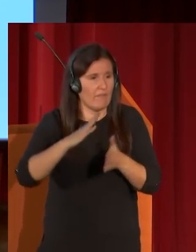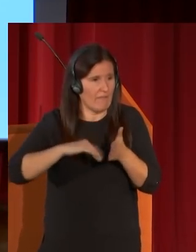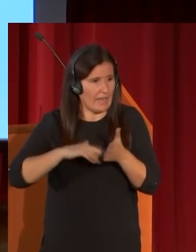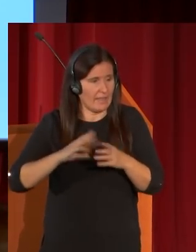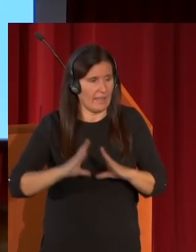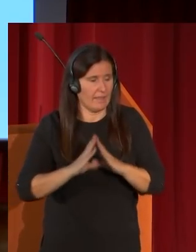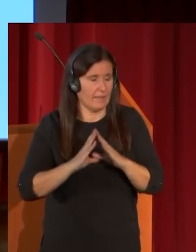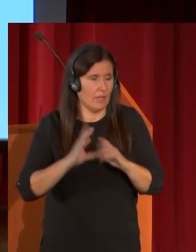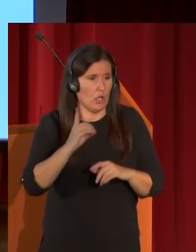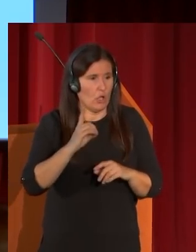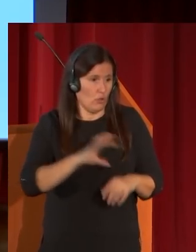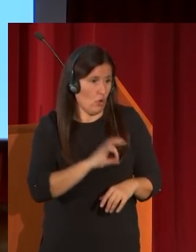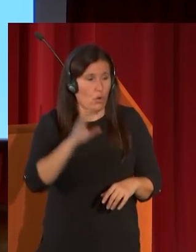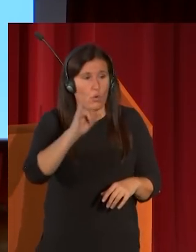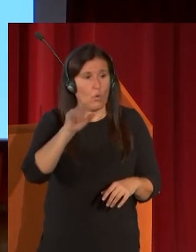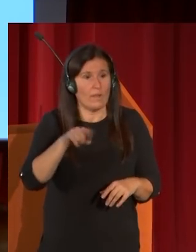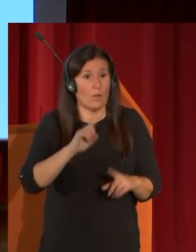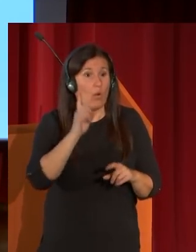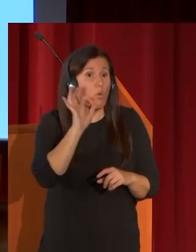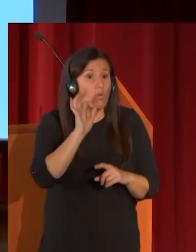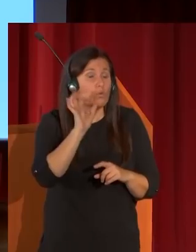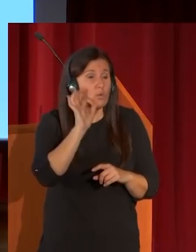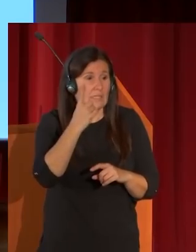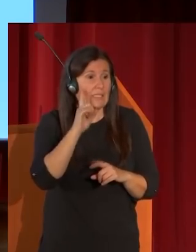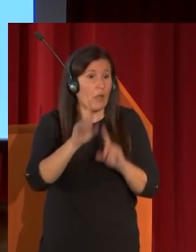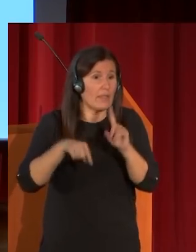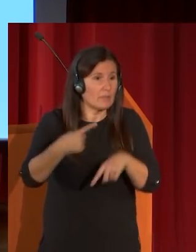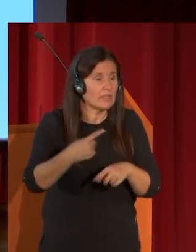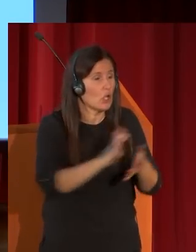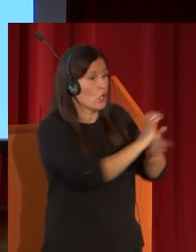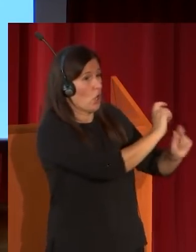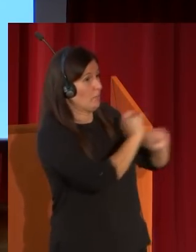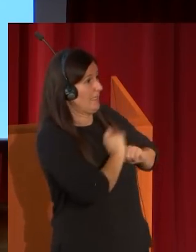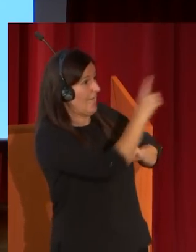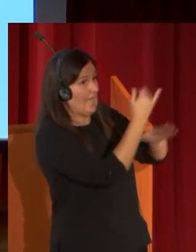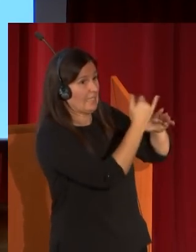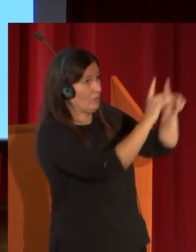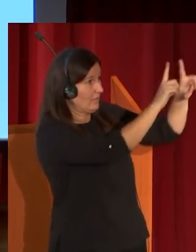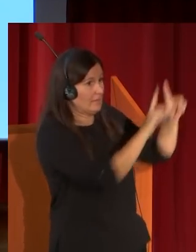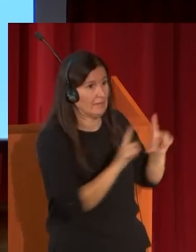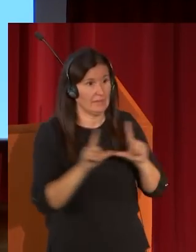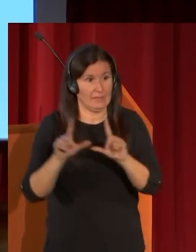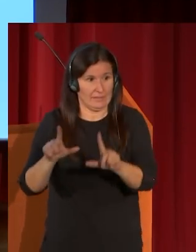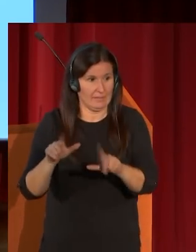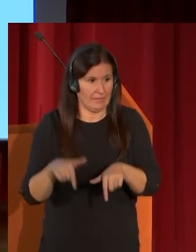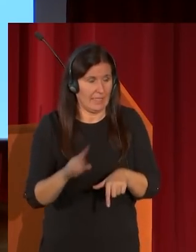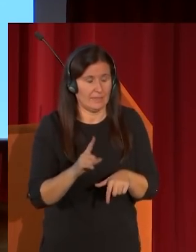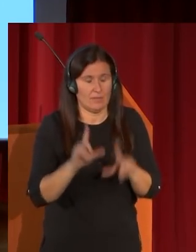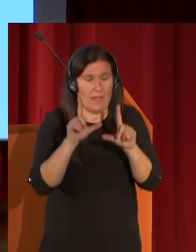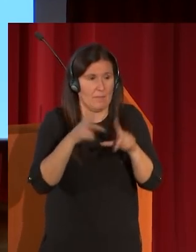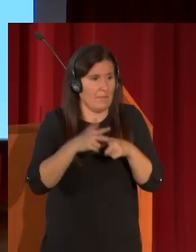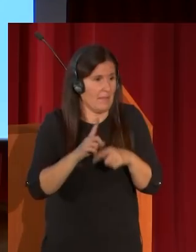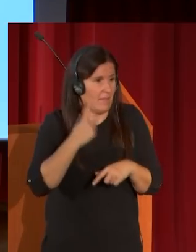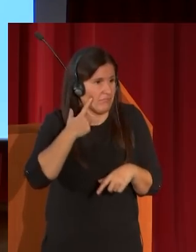siglo nos presta el instituto por vez primera y es la pieza maestra del atelier Fortuny ese